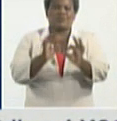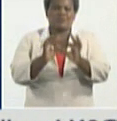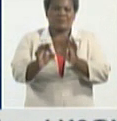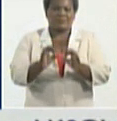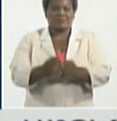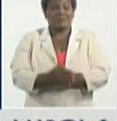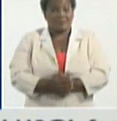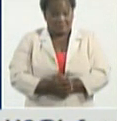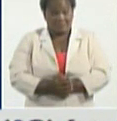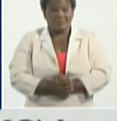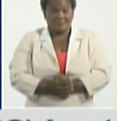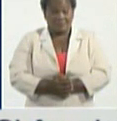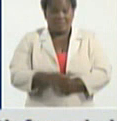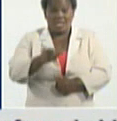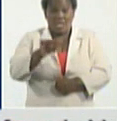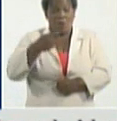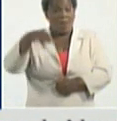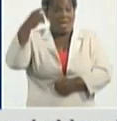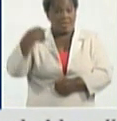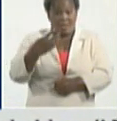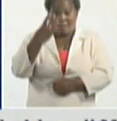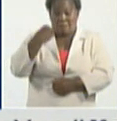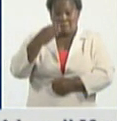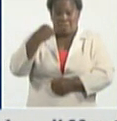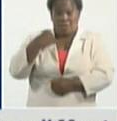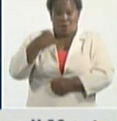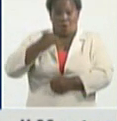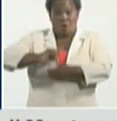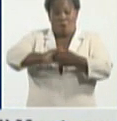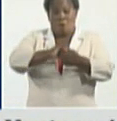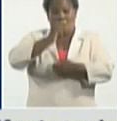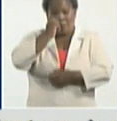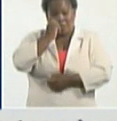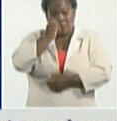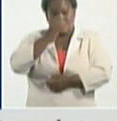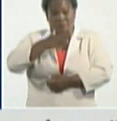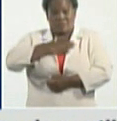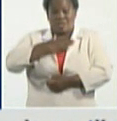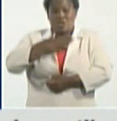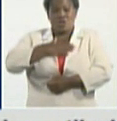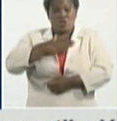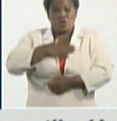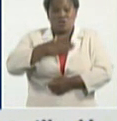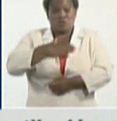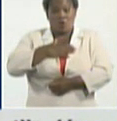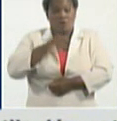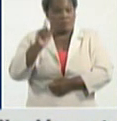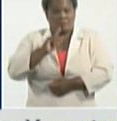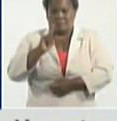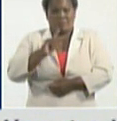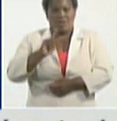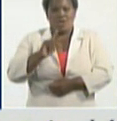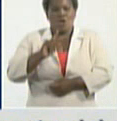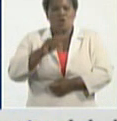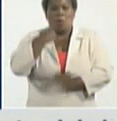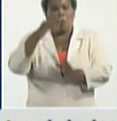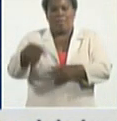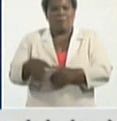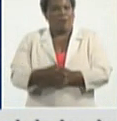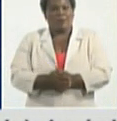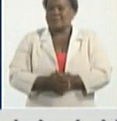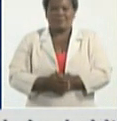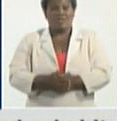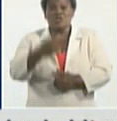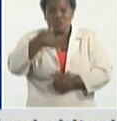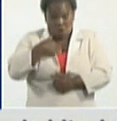de como me dijo ayer un compañero de Urán yo no soy el que voy a poner el fallecido yo me voy a cuidar yo me voy a